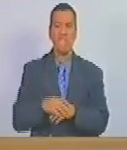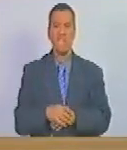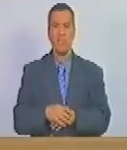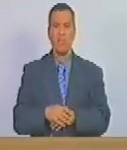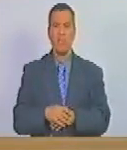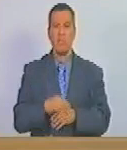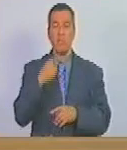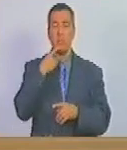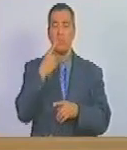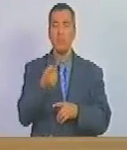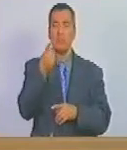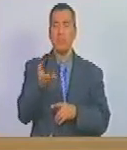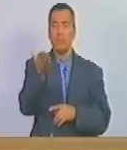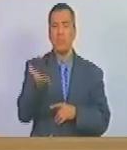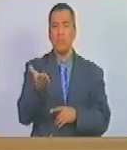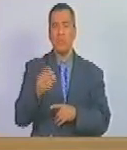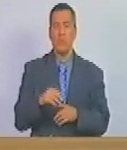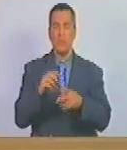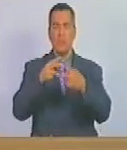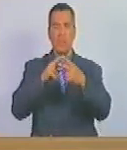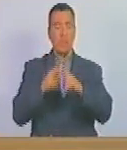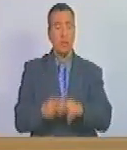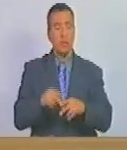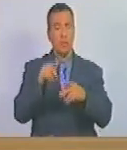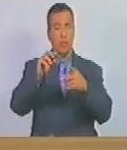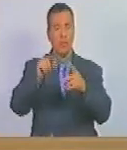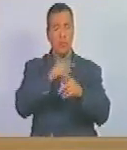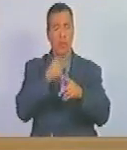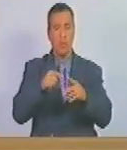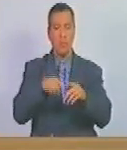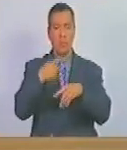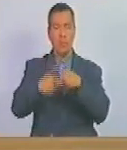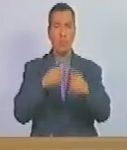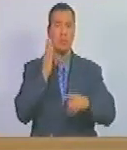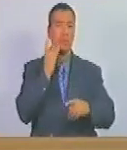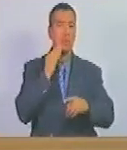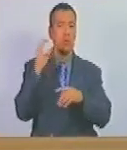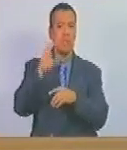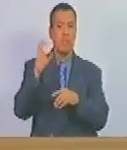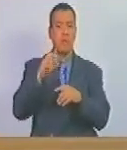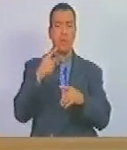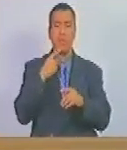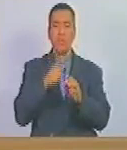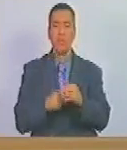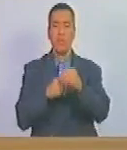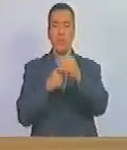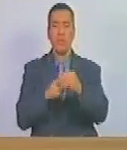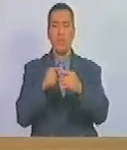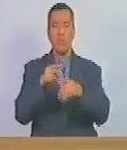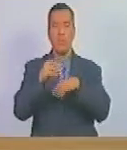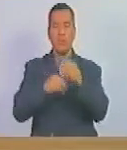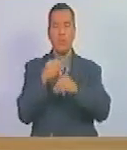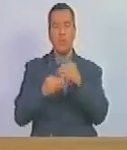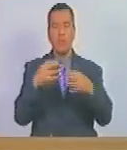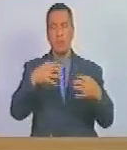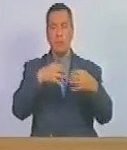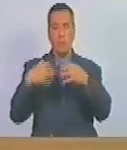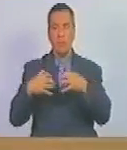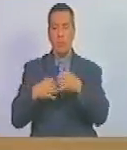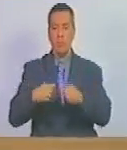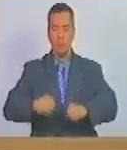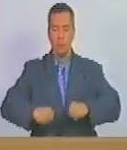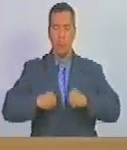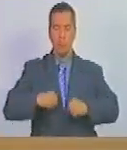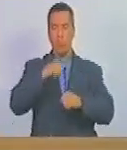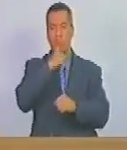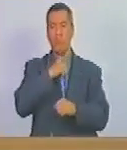donde destaca esta característica frase seguir el ejemplo que Caracas dio como consigna de lucha coraje